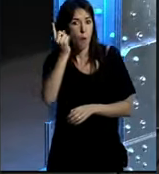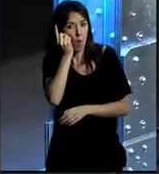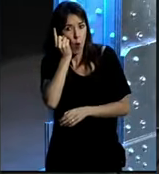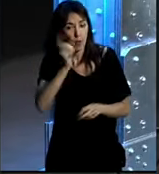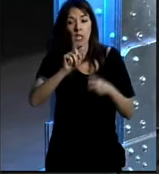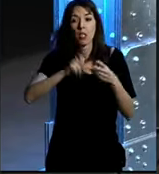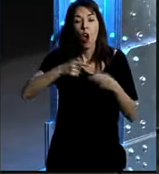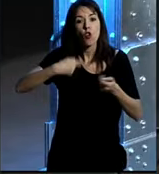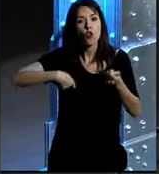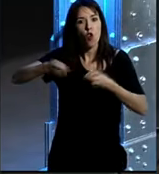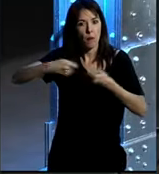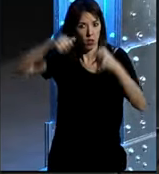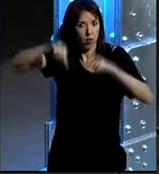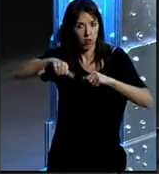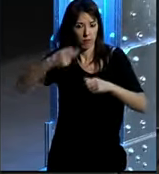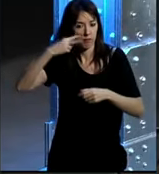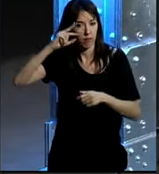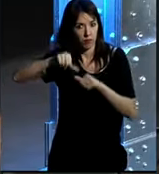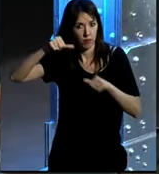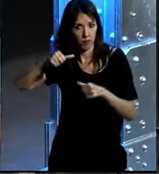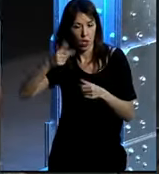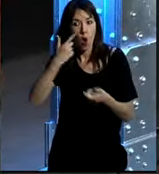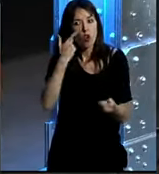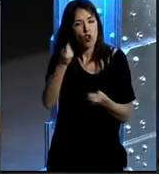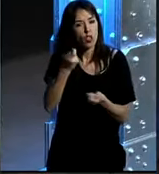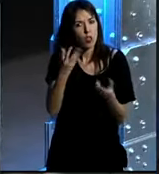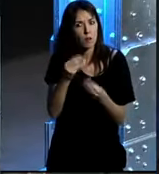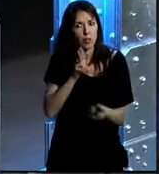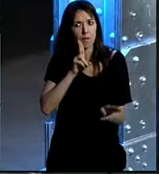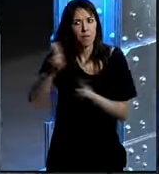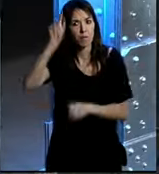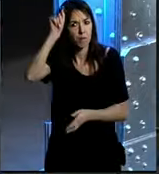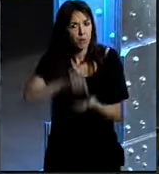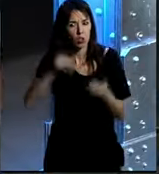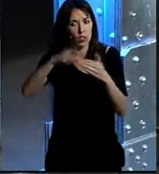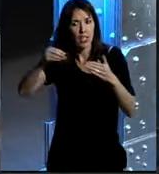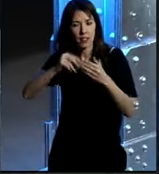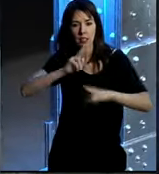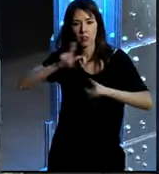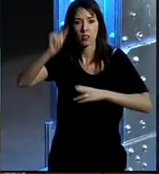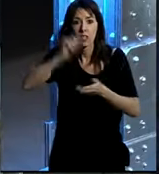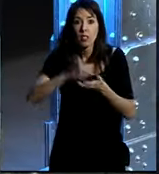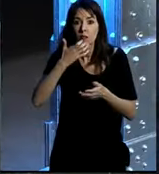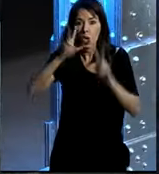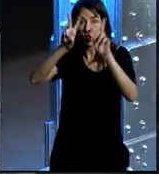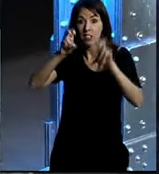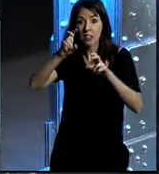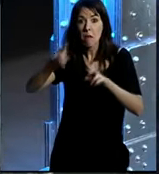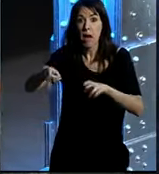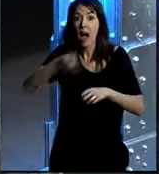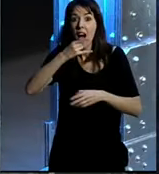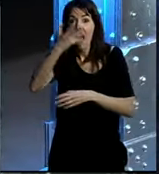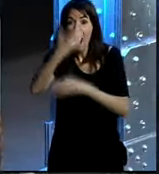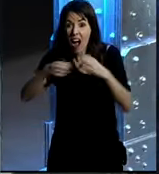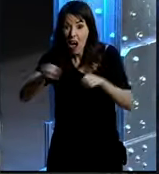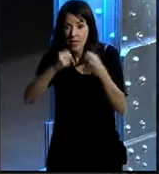comerciales y aquí nuestra experiencia nuevamente muchísima coordinación respuesta inmediata a los clientes de si es un tema de una avería estamos en ello